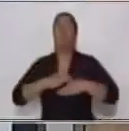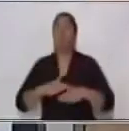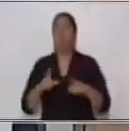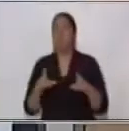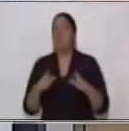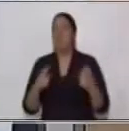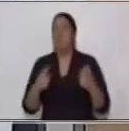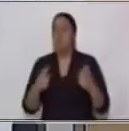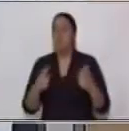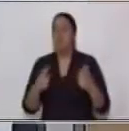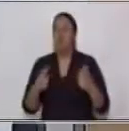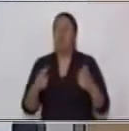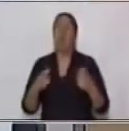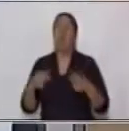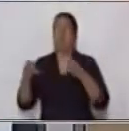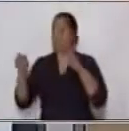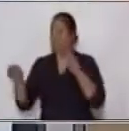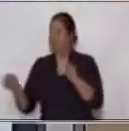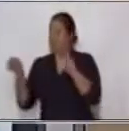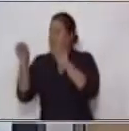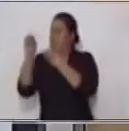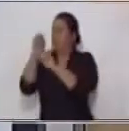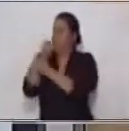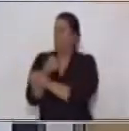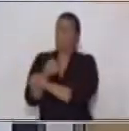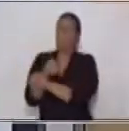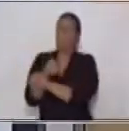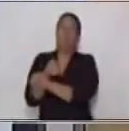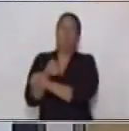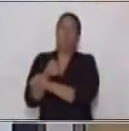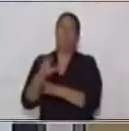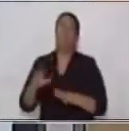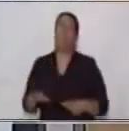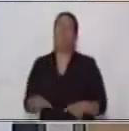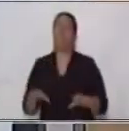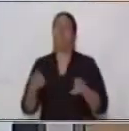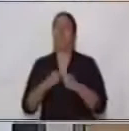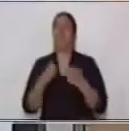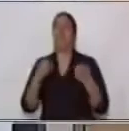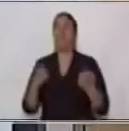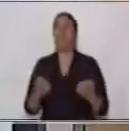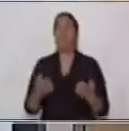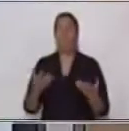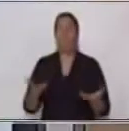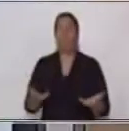a el sujeto entonces sería